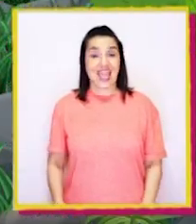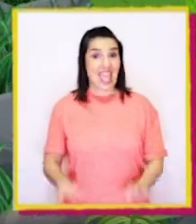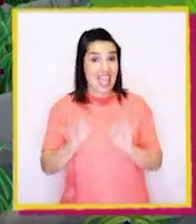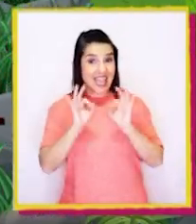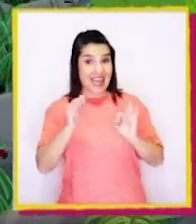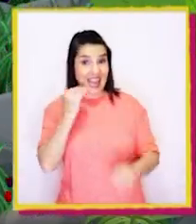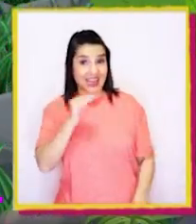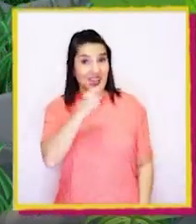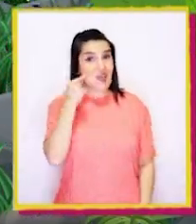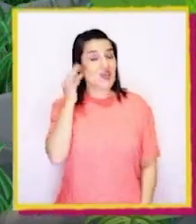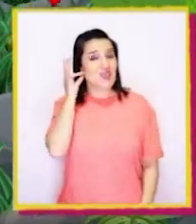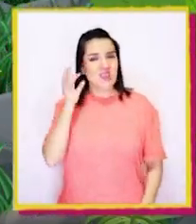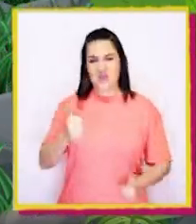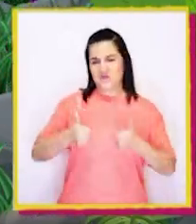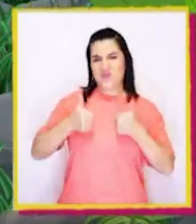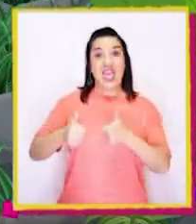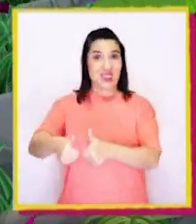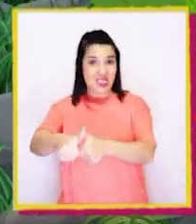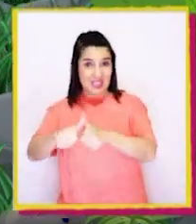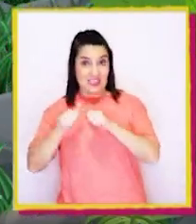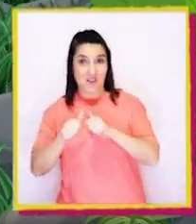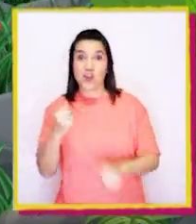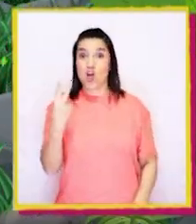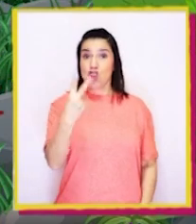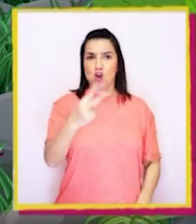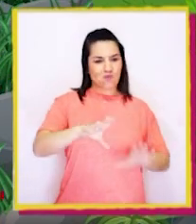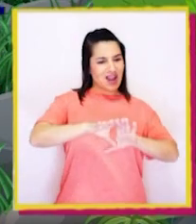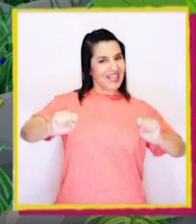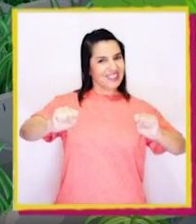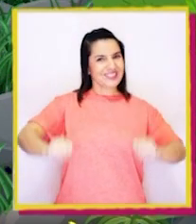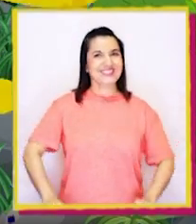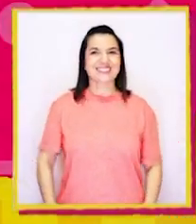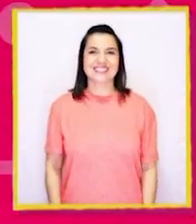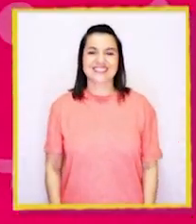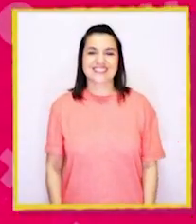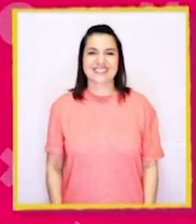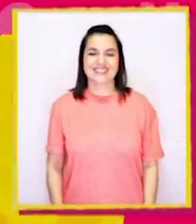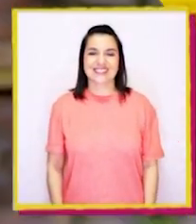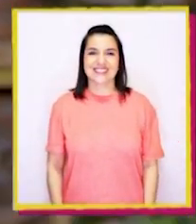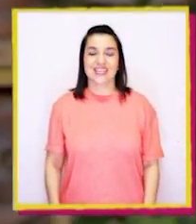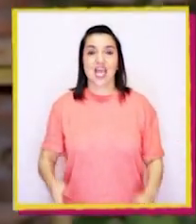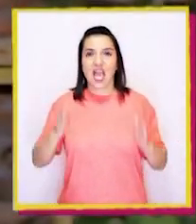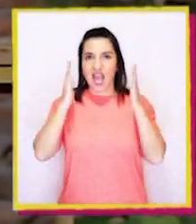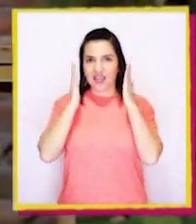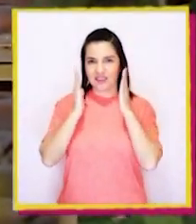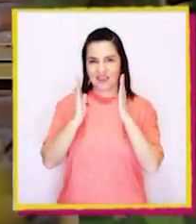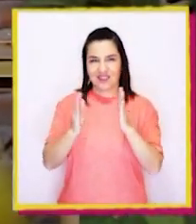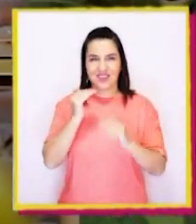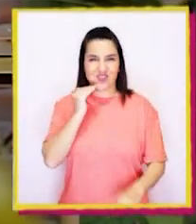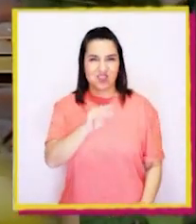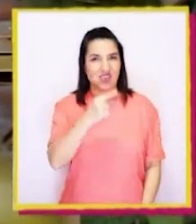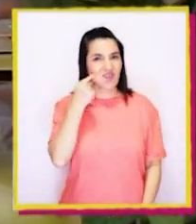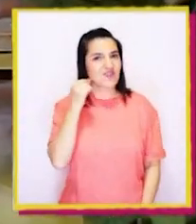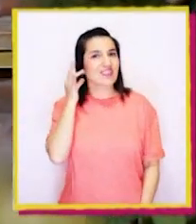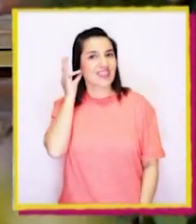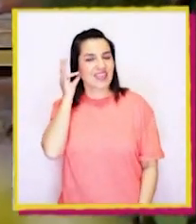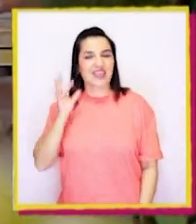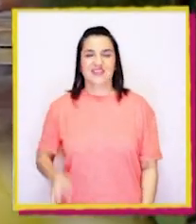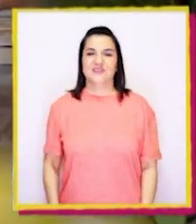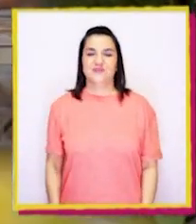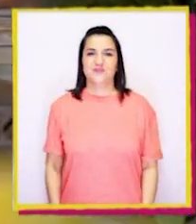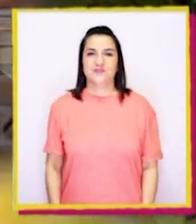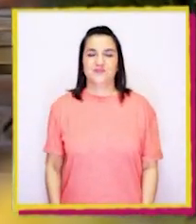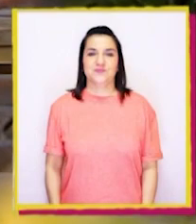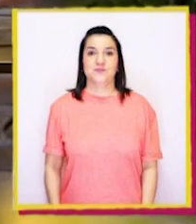¡Genial niños y niñas! Desafío número dos. ¡Listo! Atentos niños y niñas.